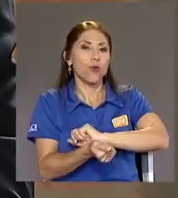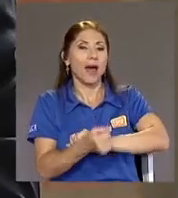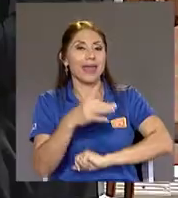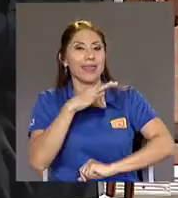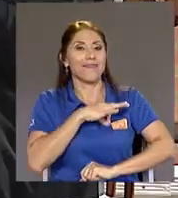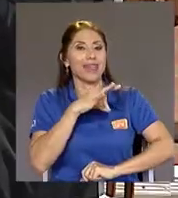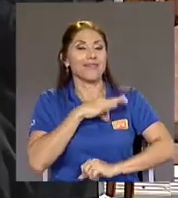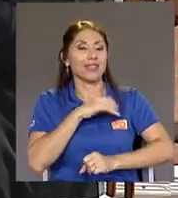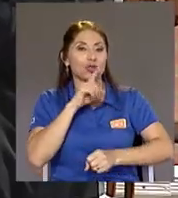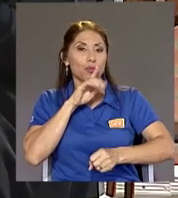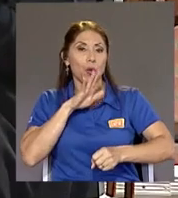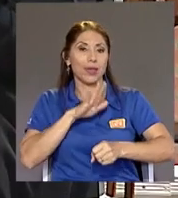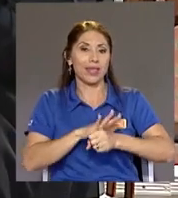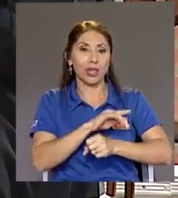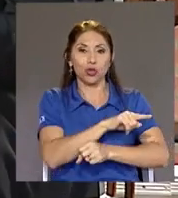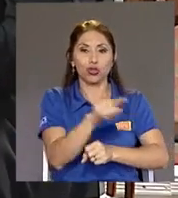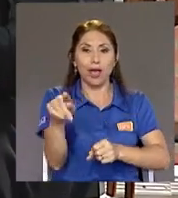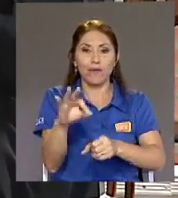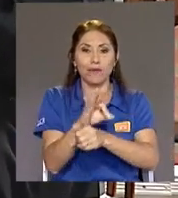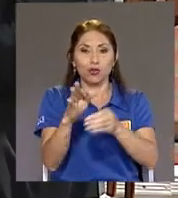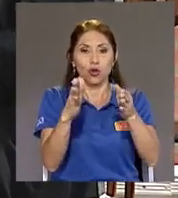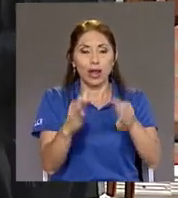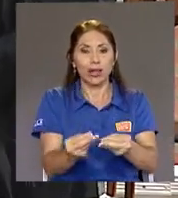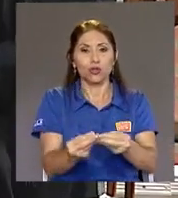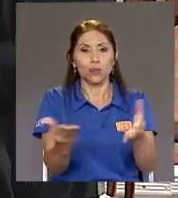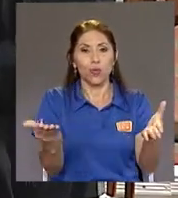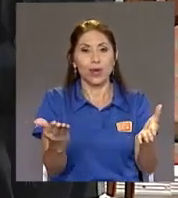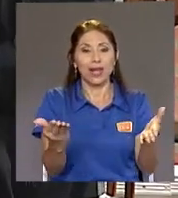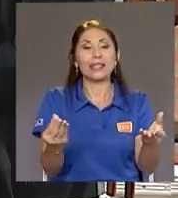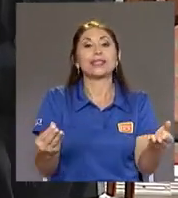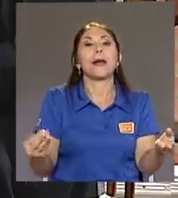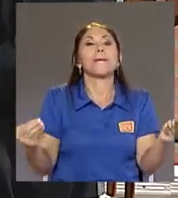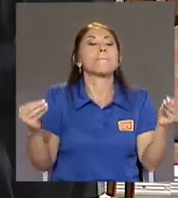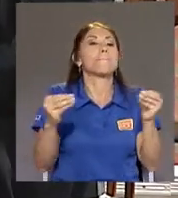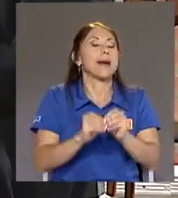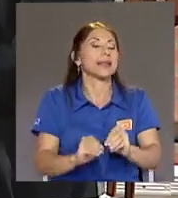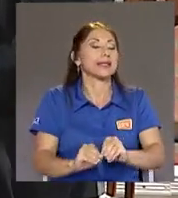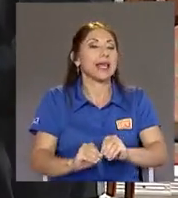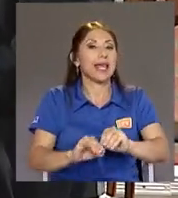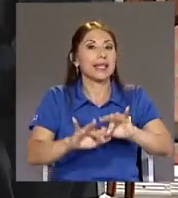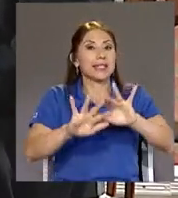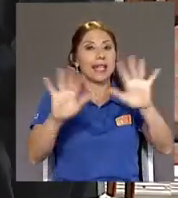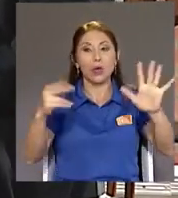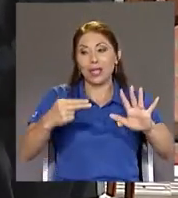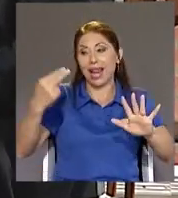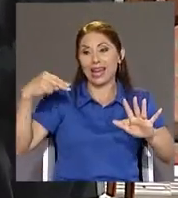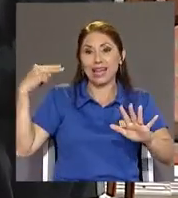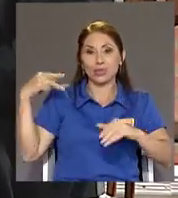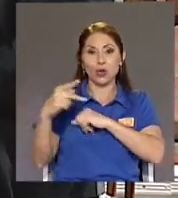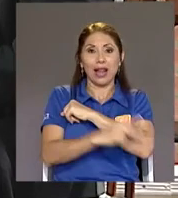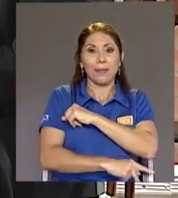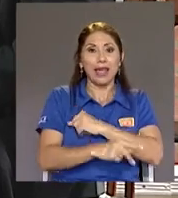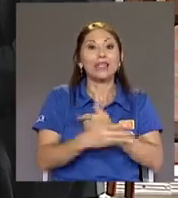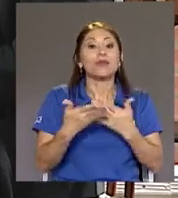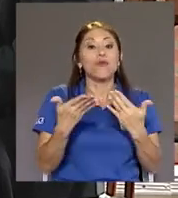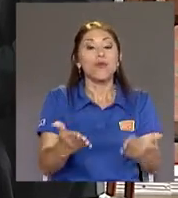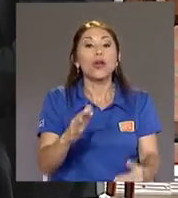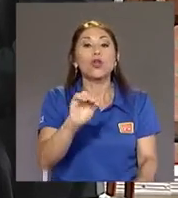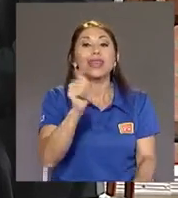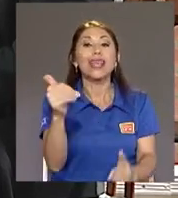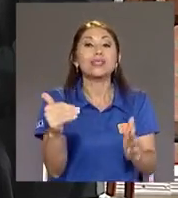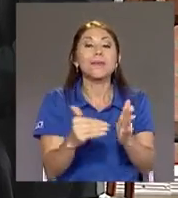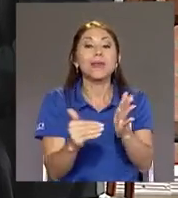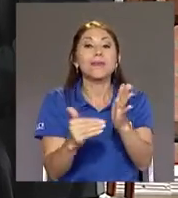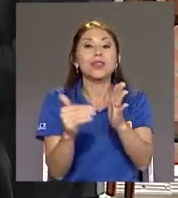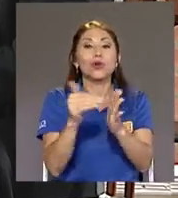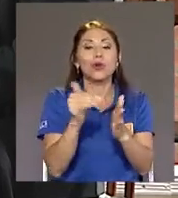Públicos Más Extraordinarias Que ha habido En la historia Del país Fueron 10 mil millones De dólares De beneficios